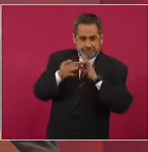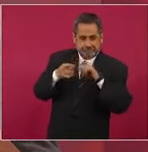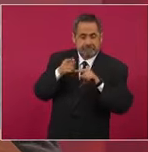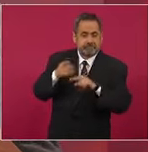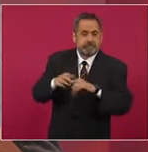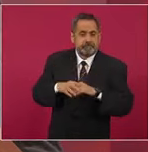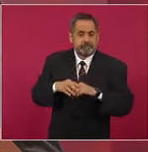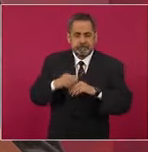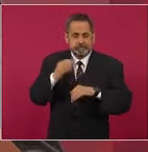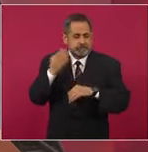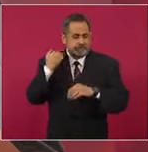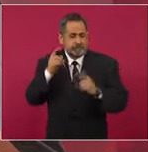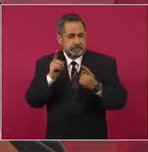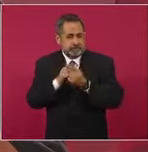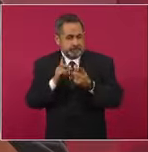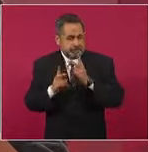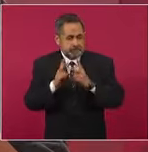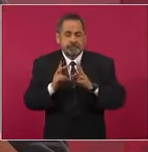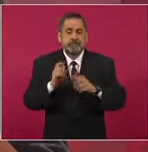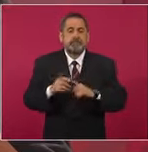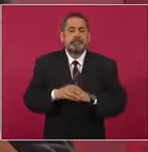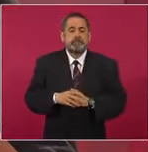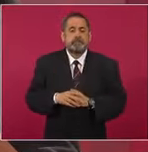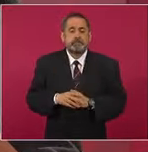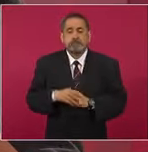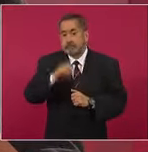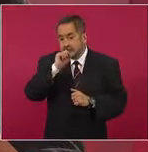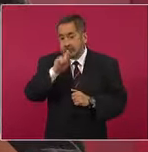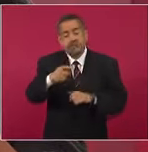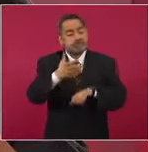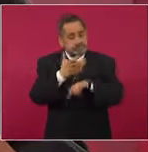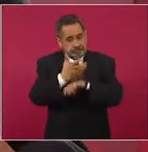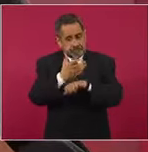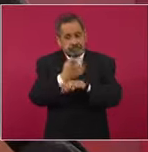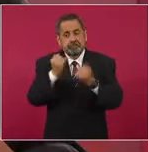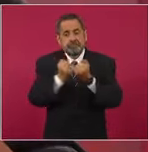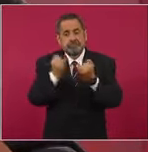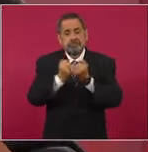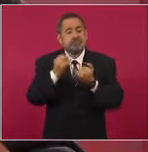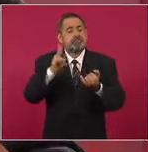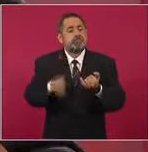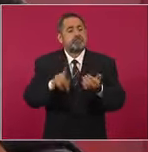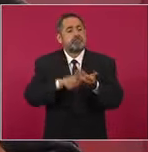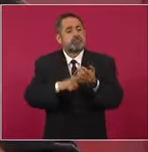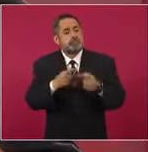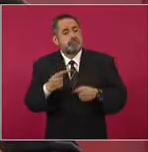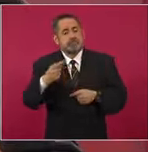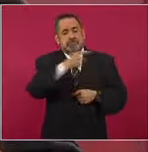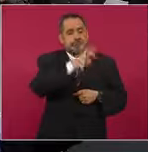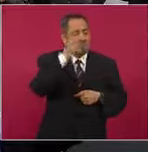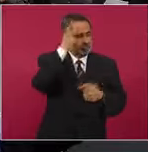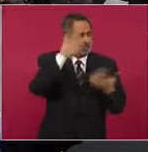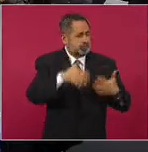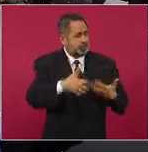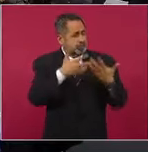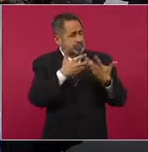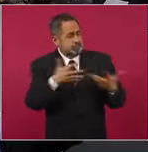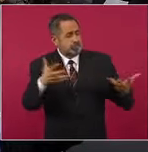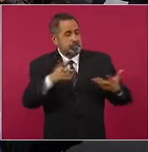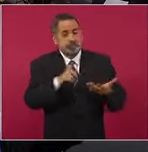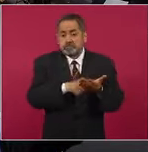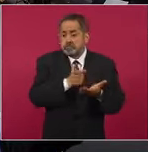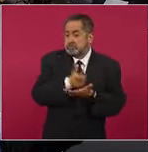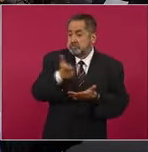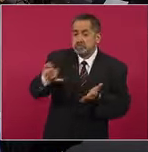ahora que hablamos, de que también en Estados Unidos los dueños de las grandes corporaciones no